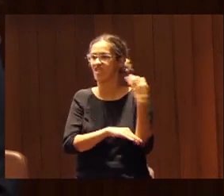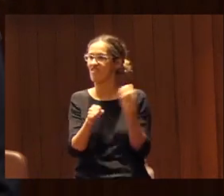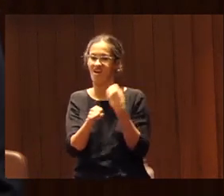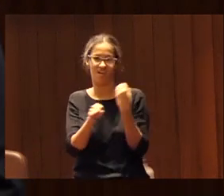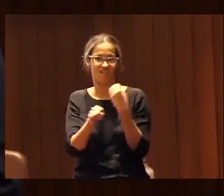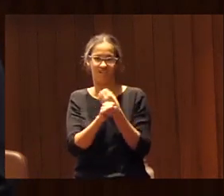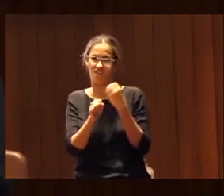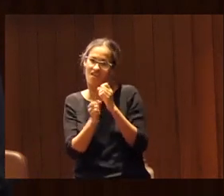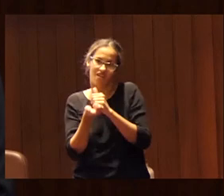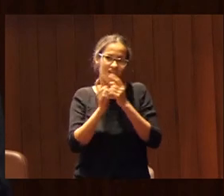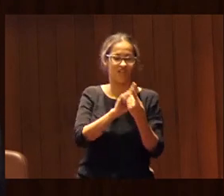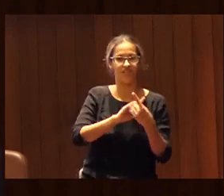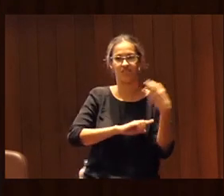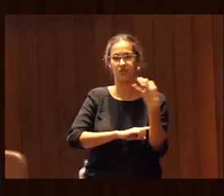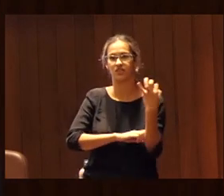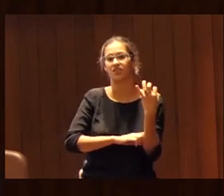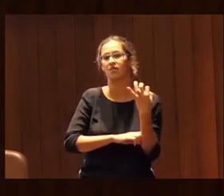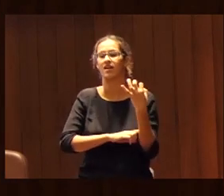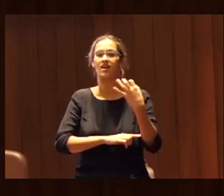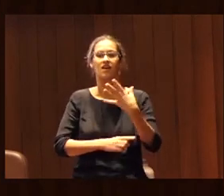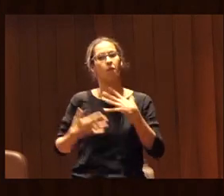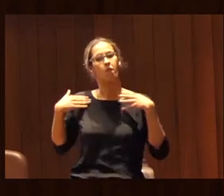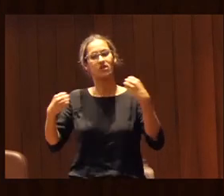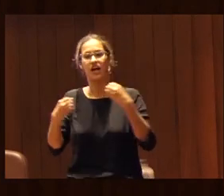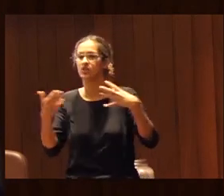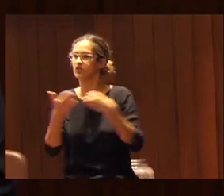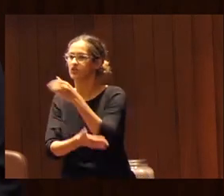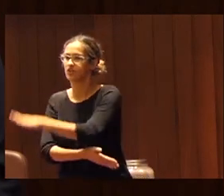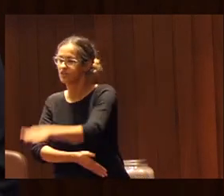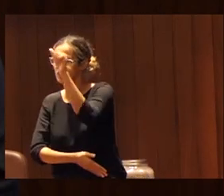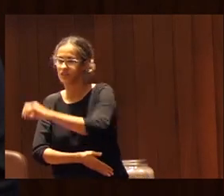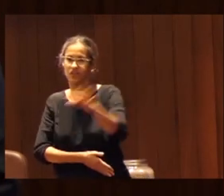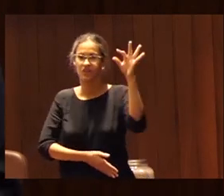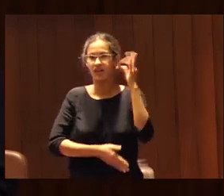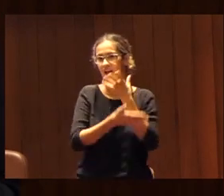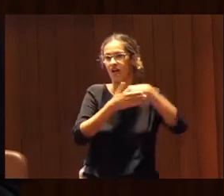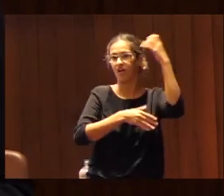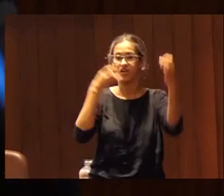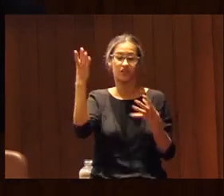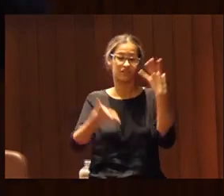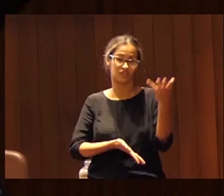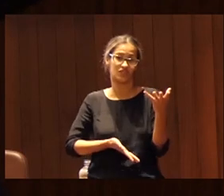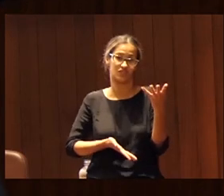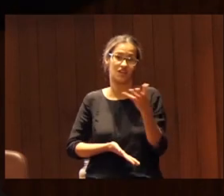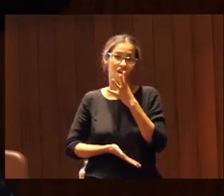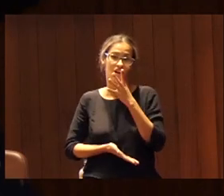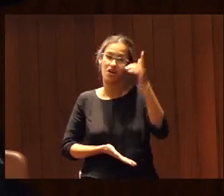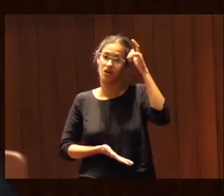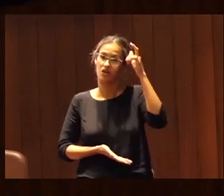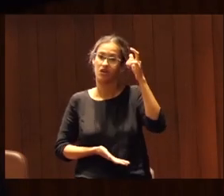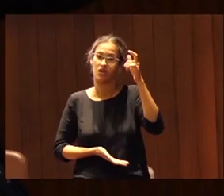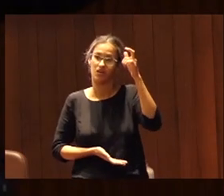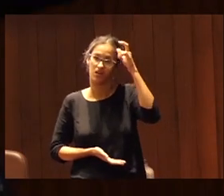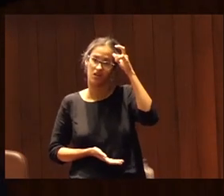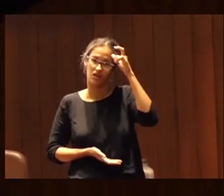desarrollo de la motricidad de la potencialidad de todas las niñas y todos los niños a través de diversas actividades en estos momentos en el pueblo el que os he